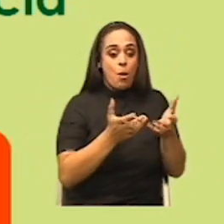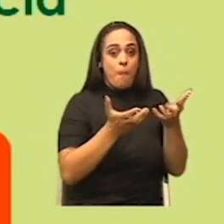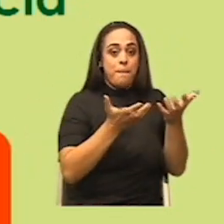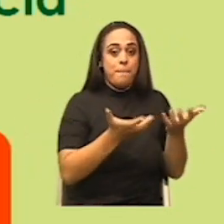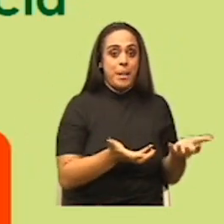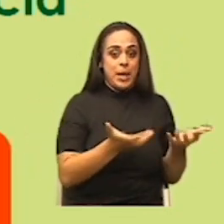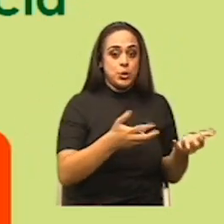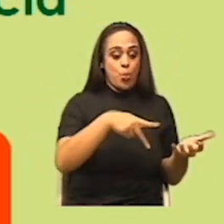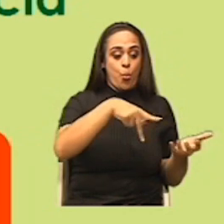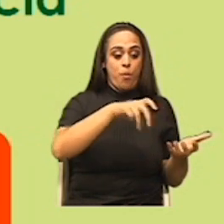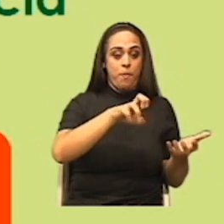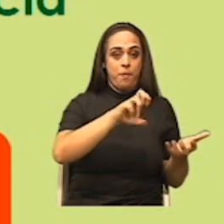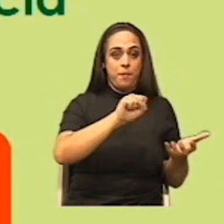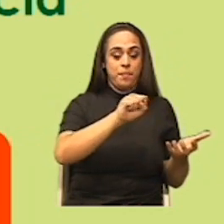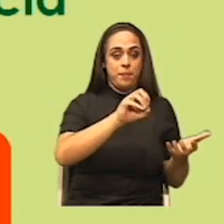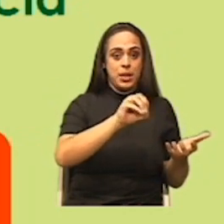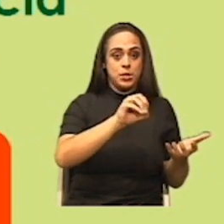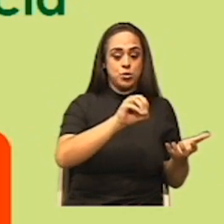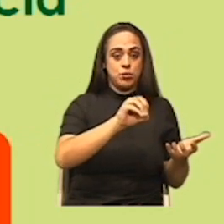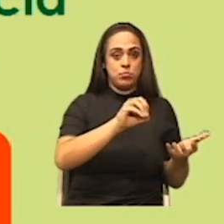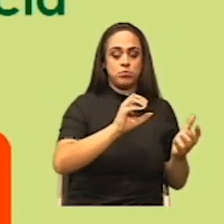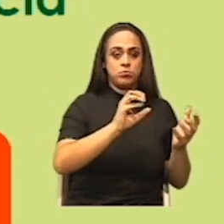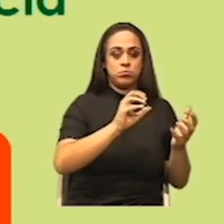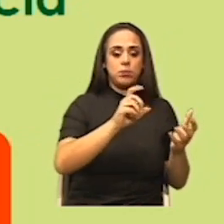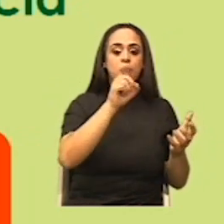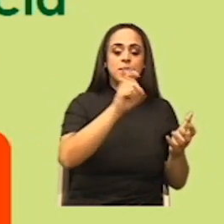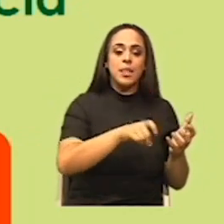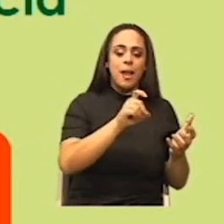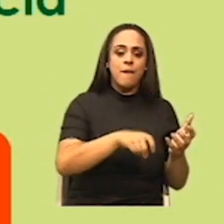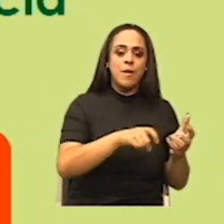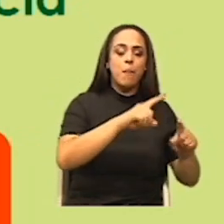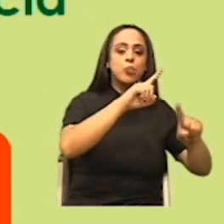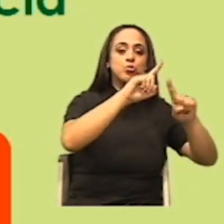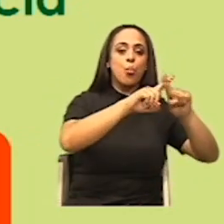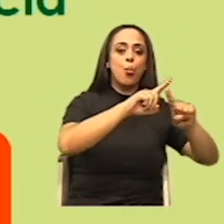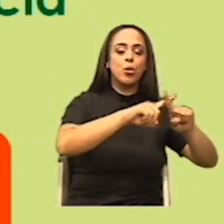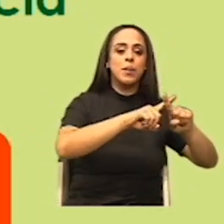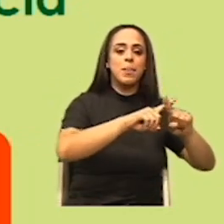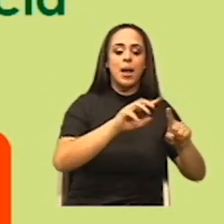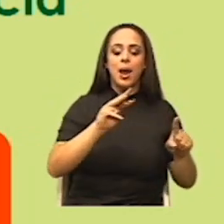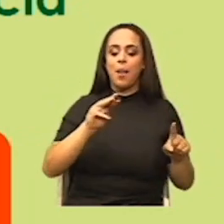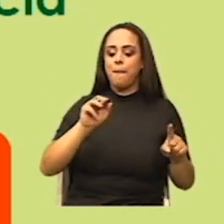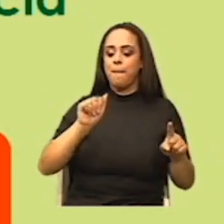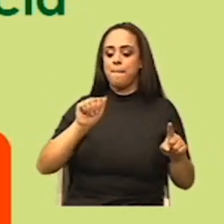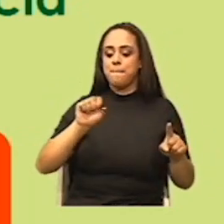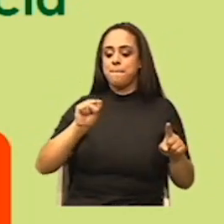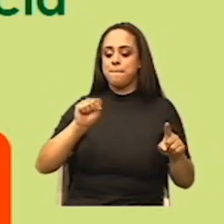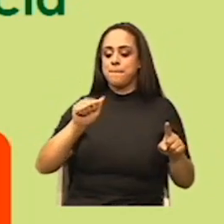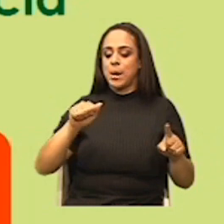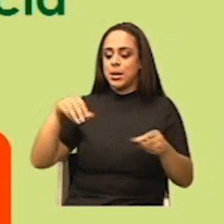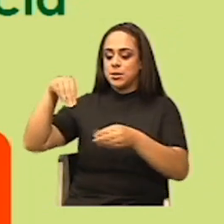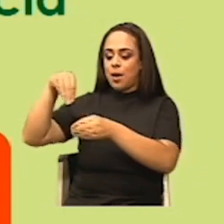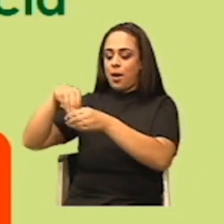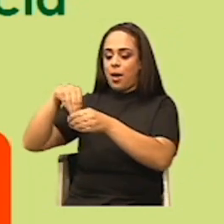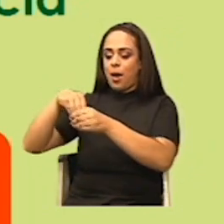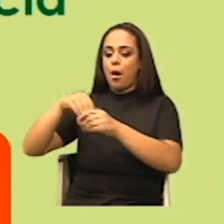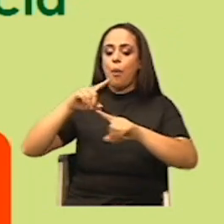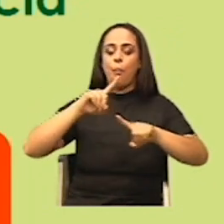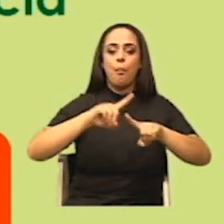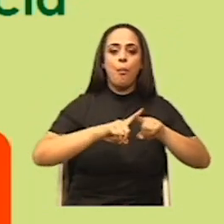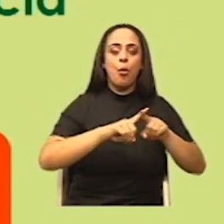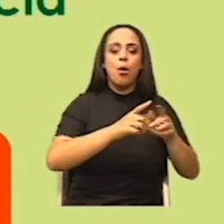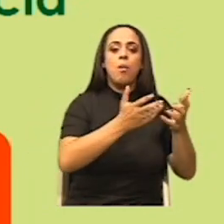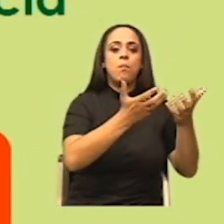para obtener el peso de un cuerpo, debemos multiplicar la masa de ese cuerpo por el valor de la